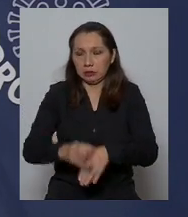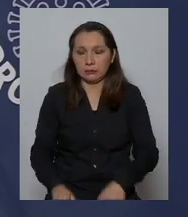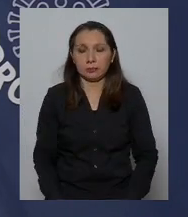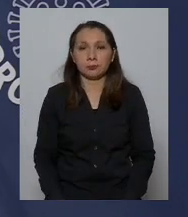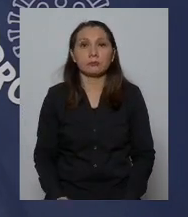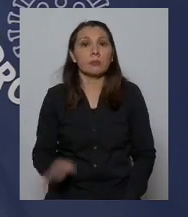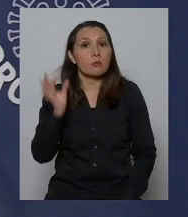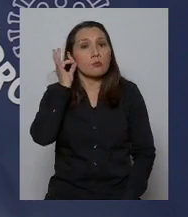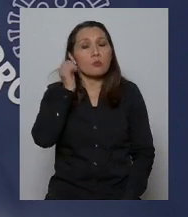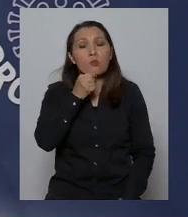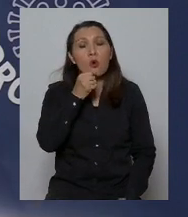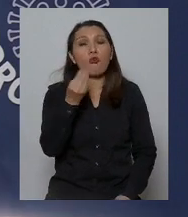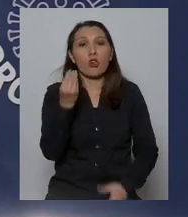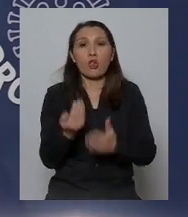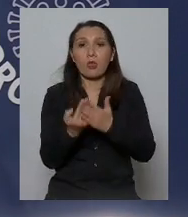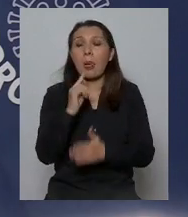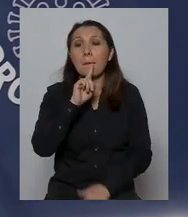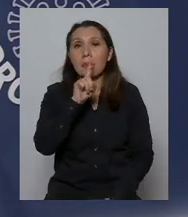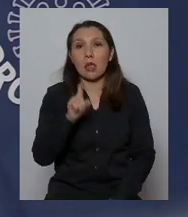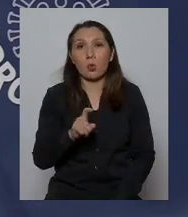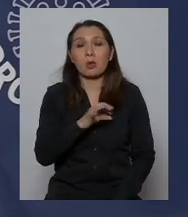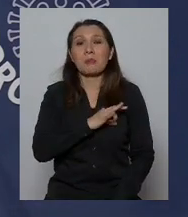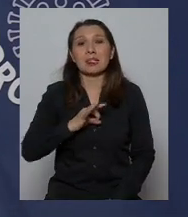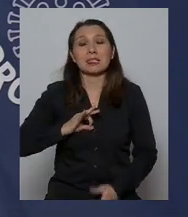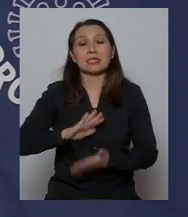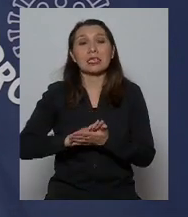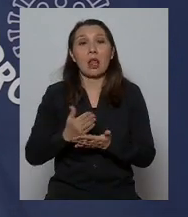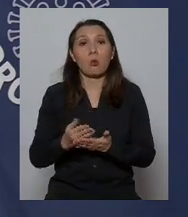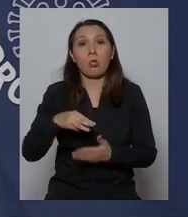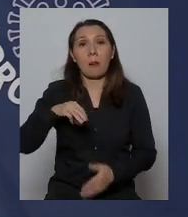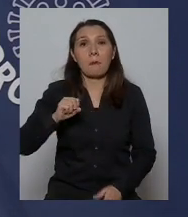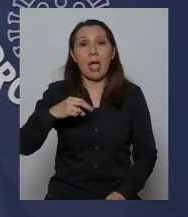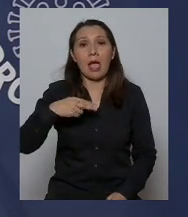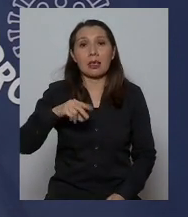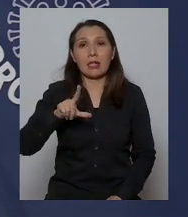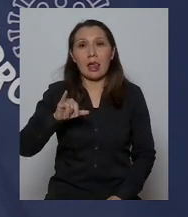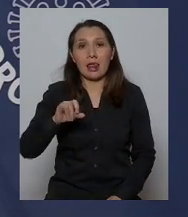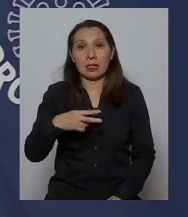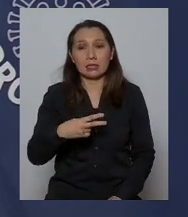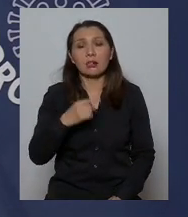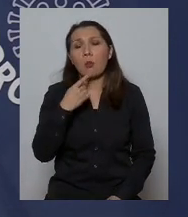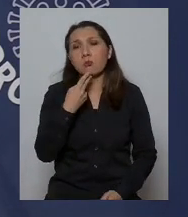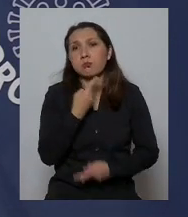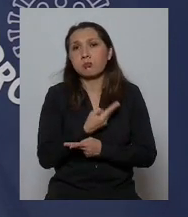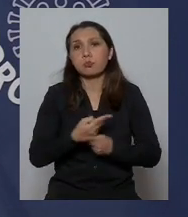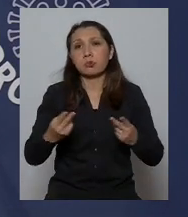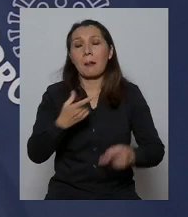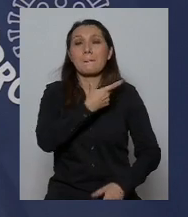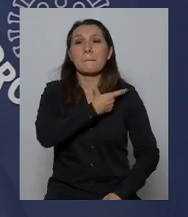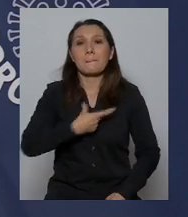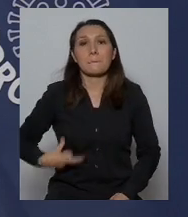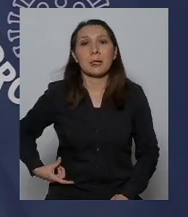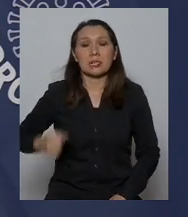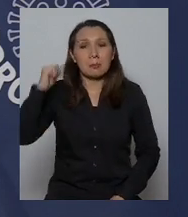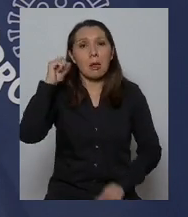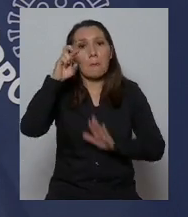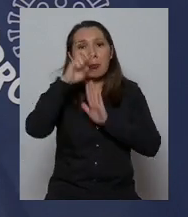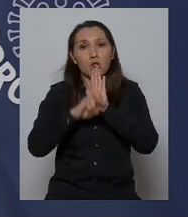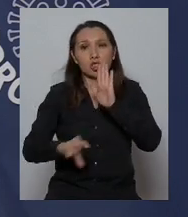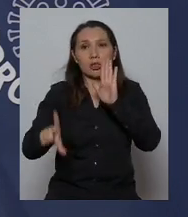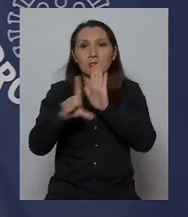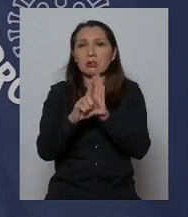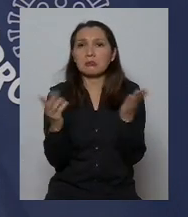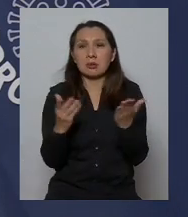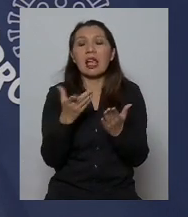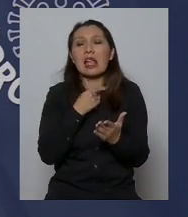Buenos días una pregunta para el ministro de salud Jaime Mañalich respecto a este anuncio del presidente Piñera de este proyecto de ley